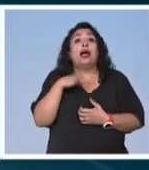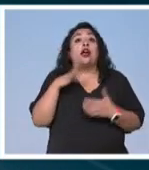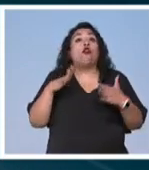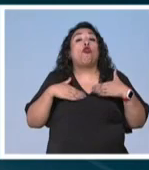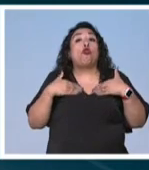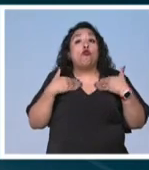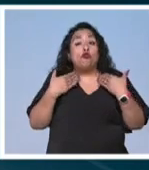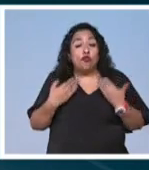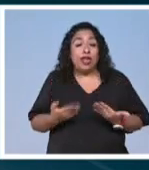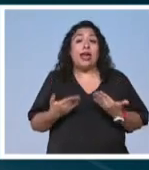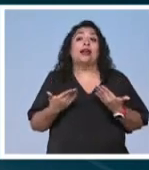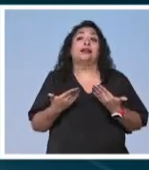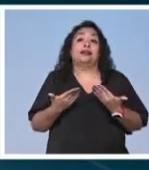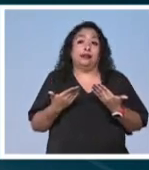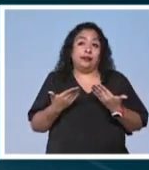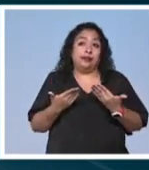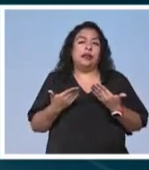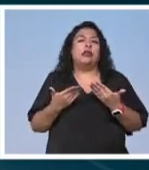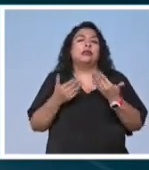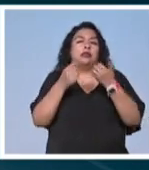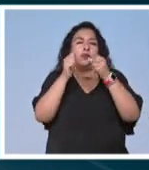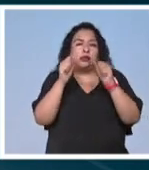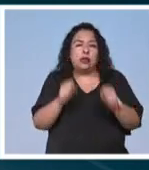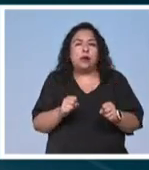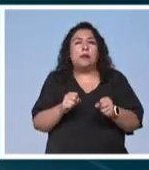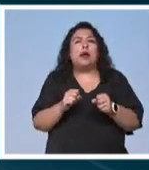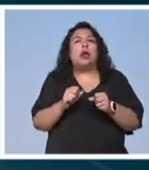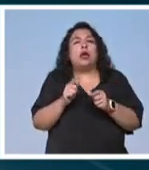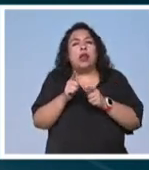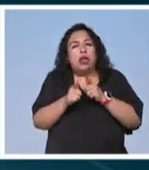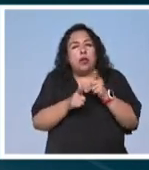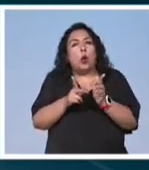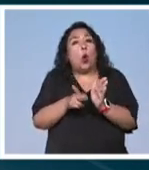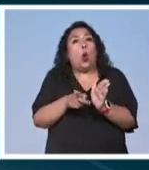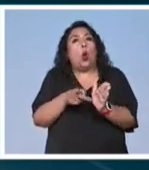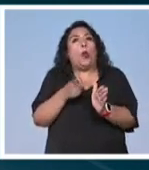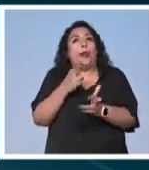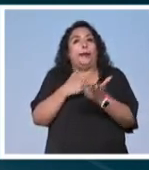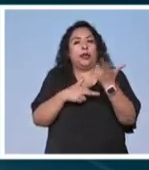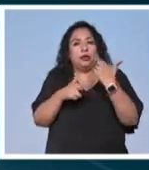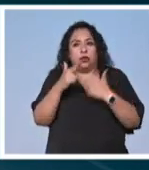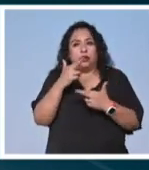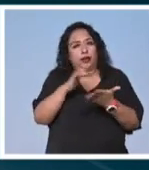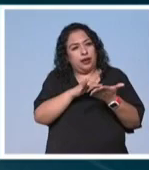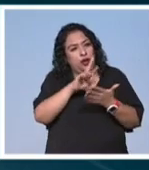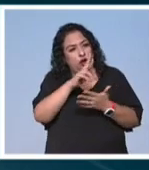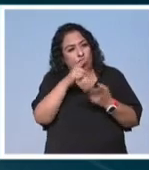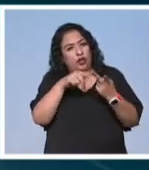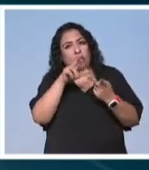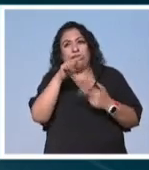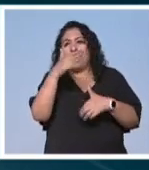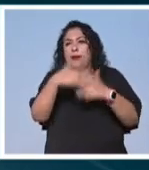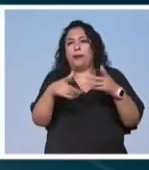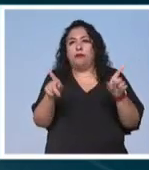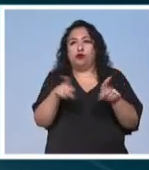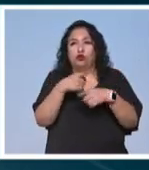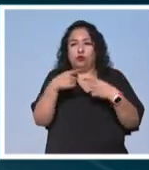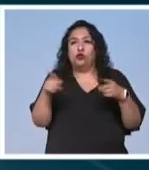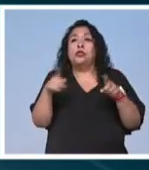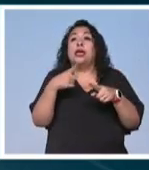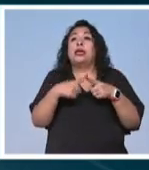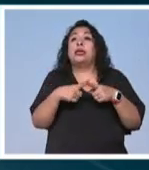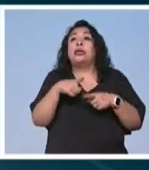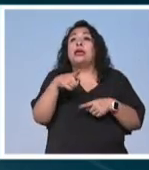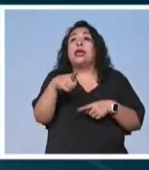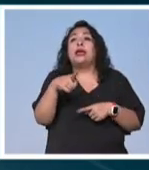confianza en que el sistema lentamente se pueda recuperar muchísimas gracias Rodrigo Rafa nos vamos a despedir con música los vamos a dejar